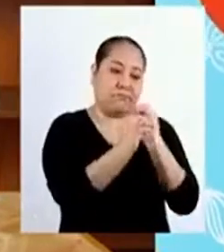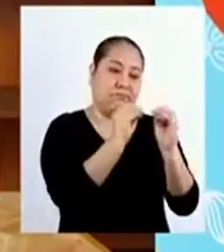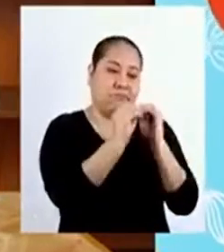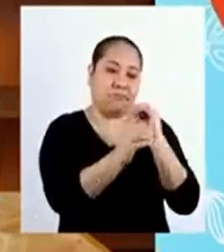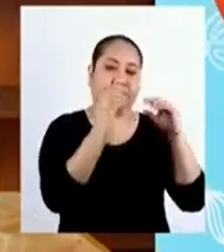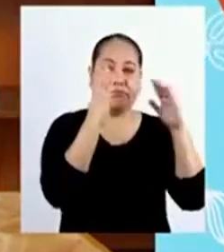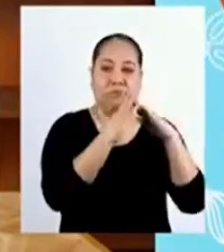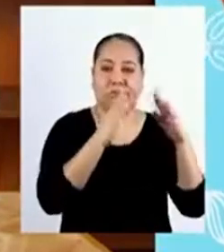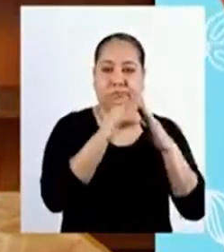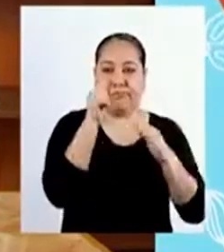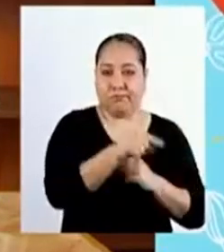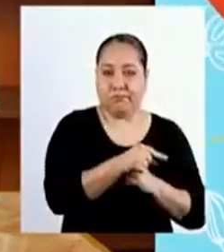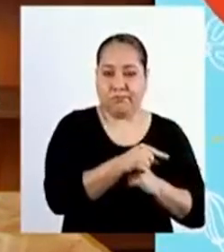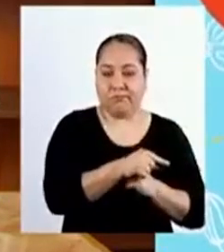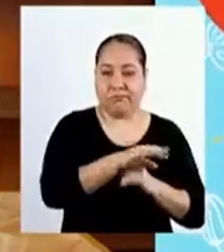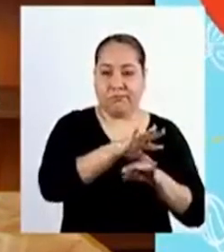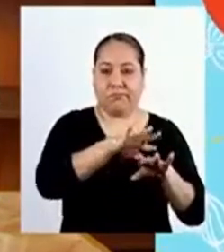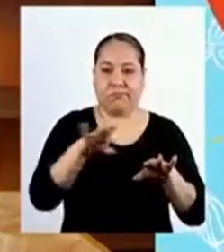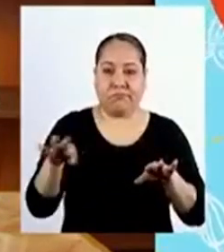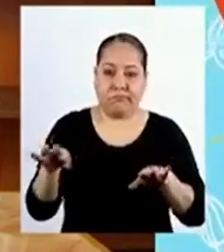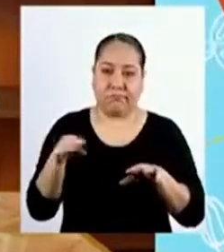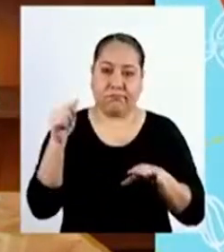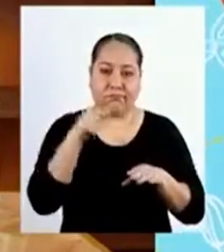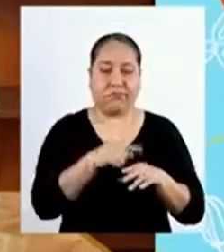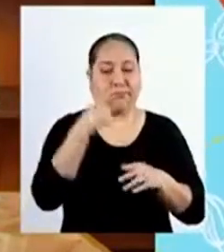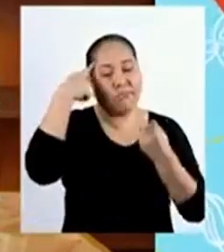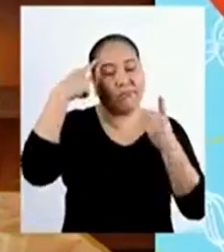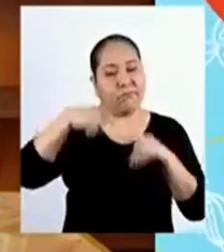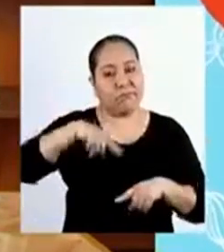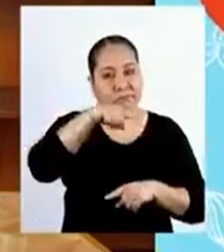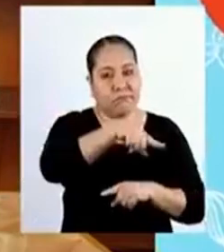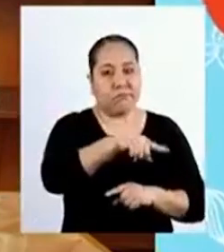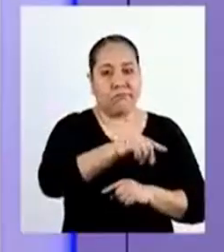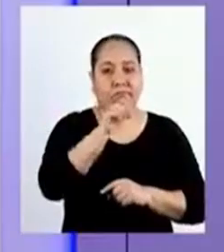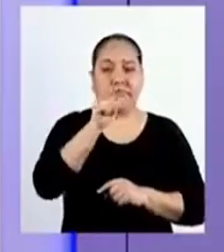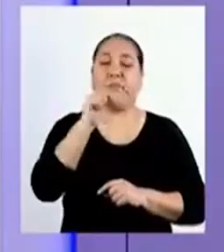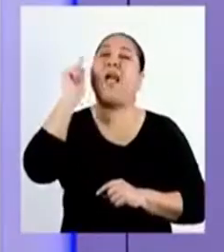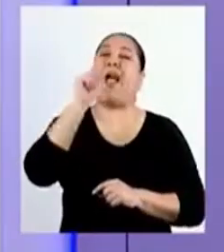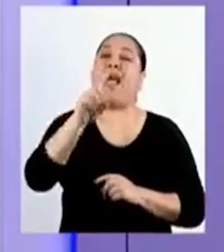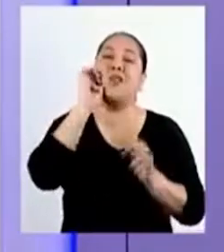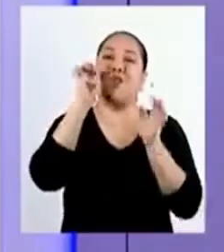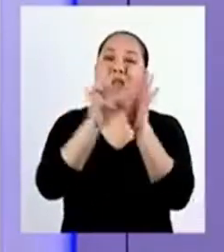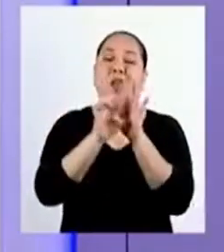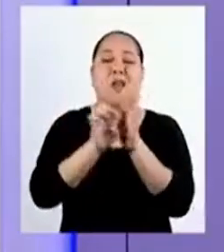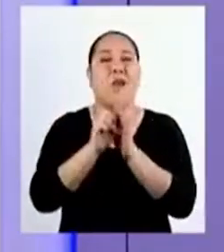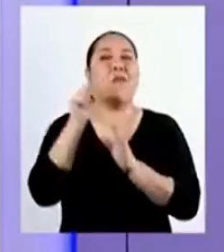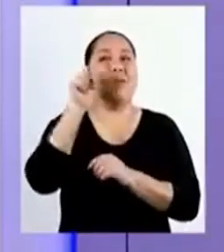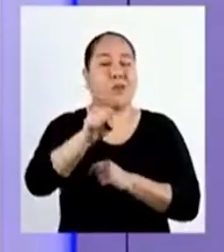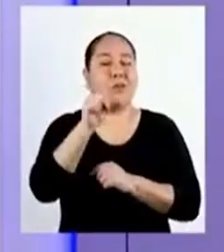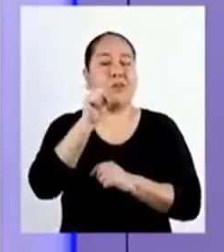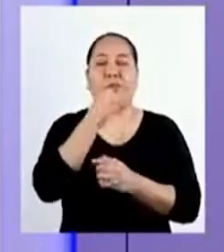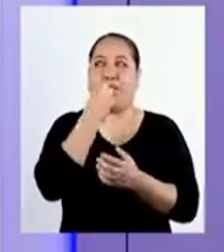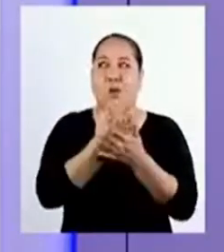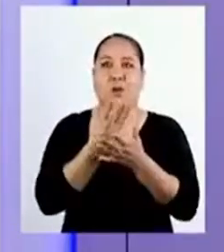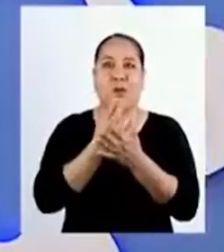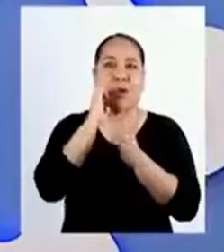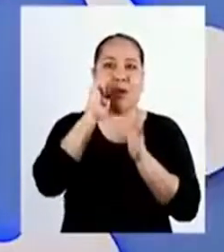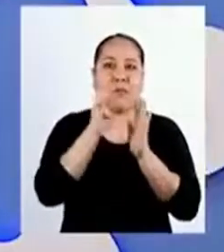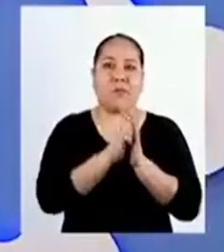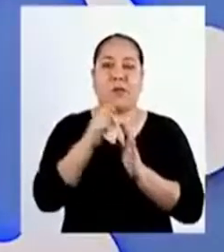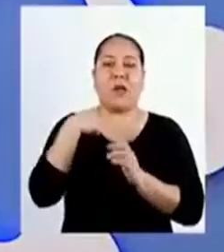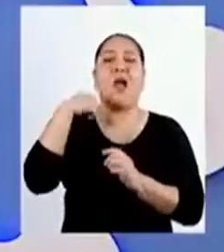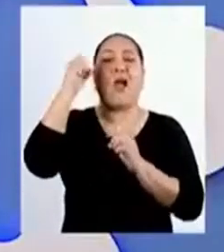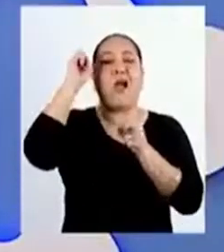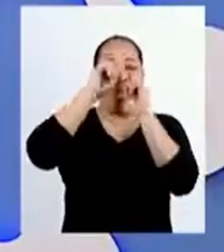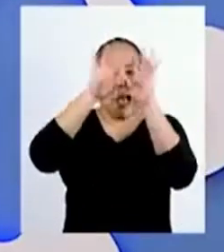mantenimiento de la casa Y se decidirá por la opción A Es un ejemplo muy ilustrativo Me